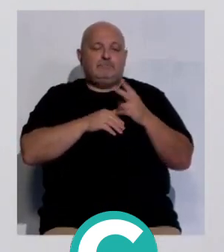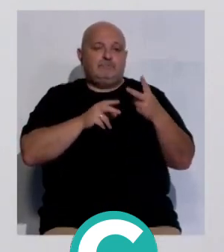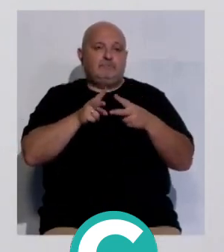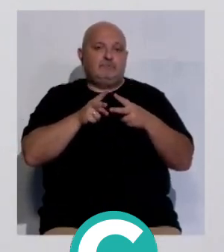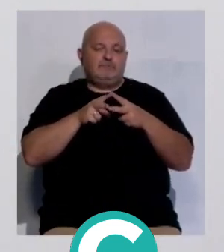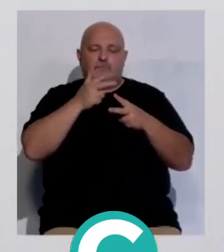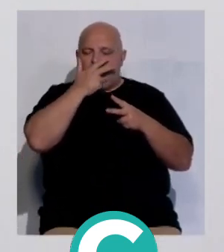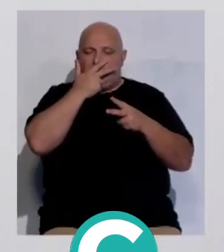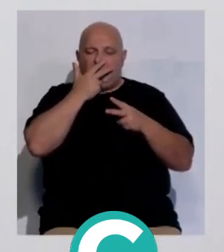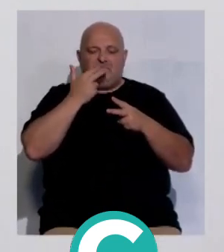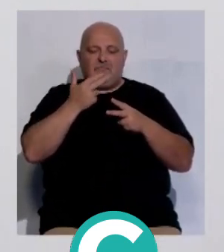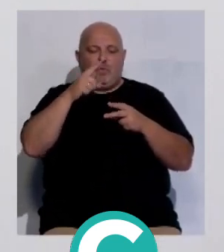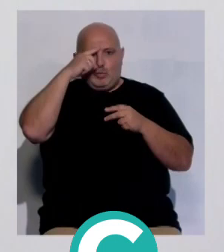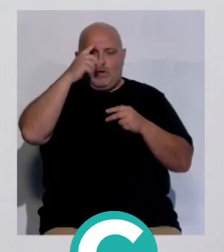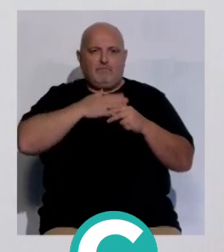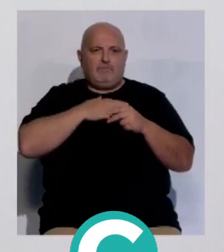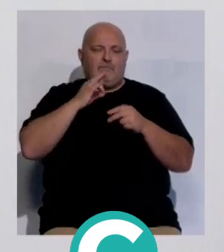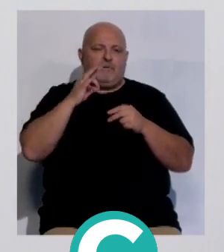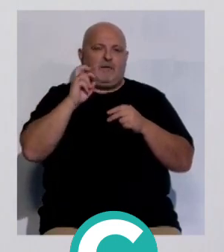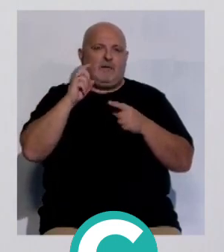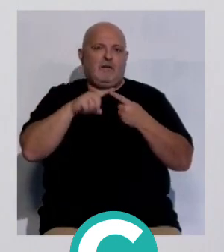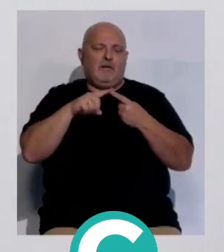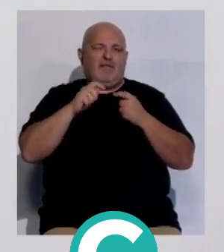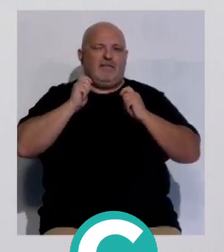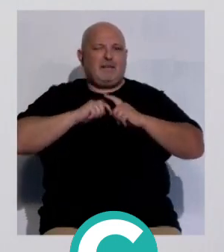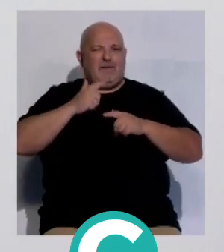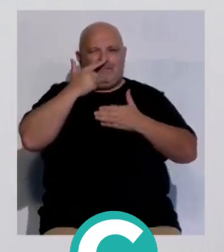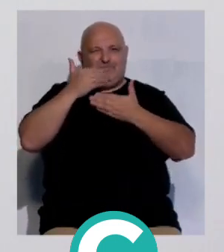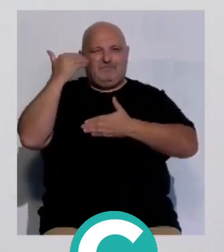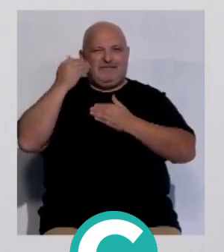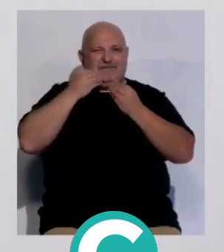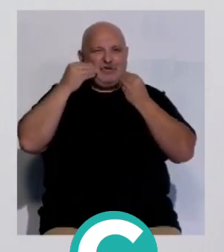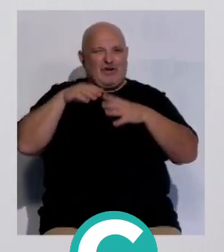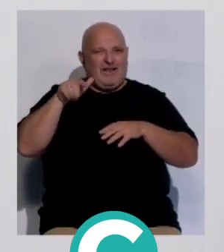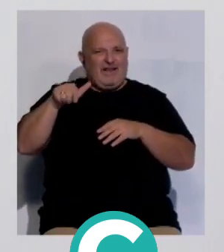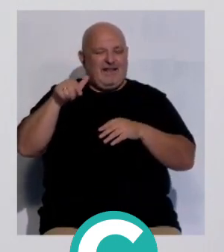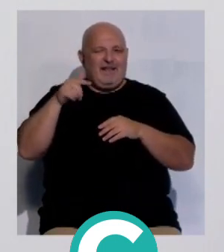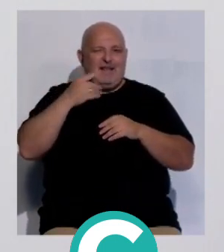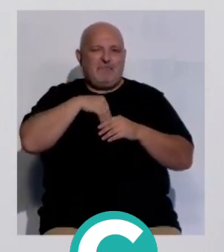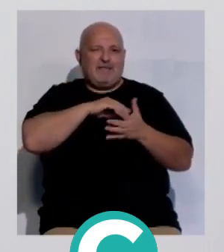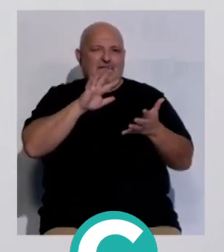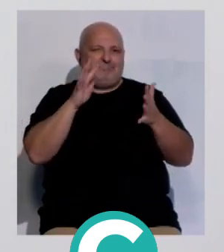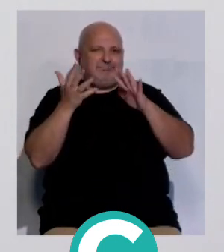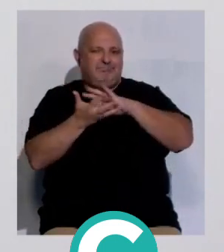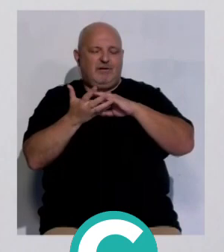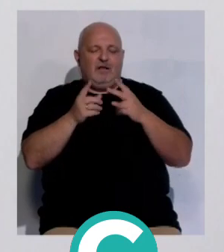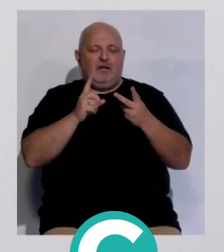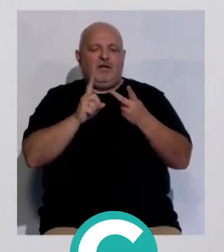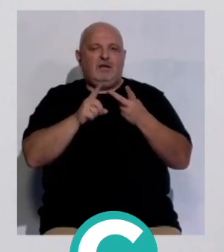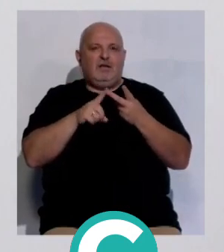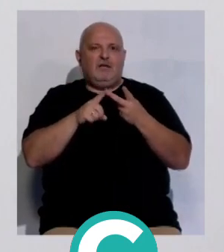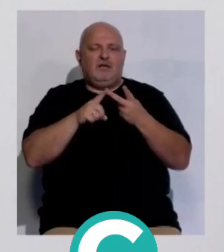Dos ambientados en la cultura, uno en la cultura del destape que se llama la cultura del destape de la España de la transición y otro